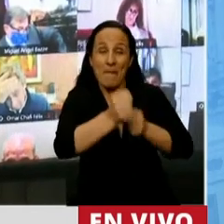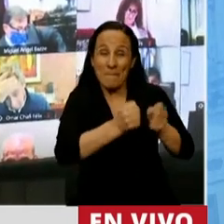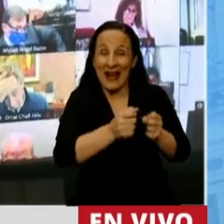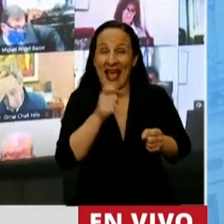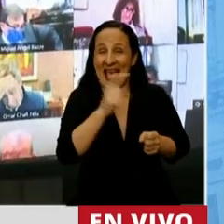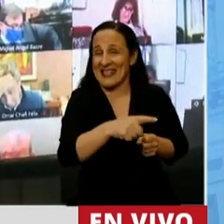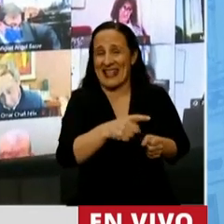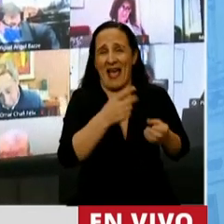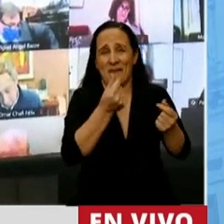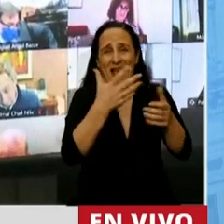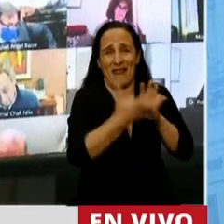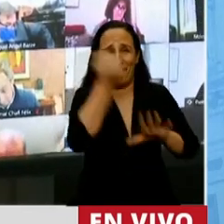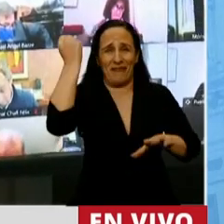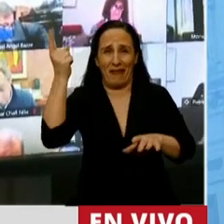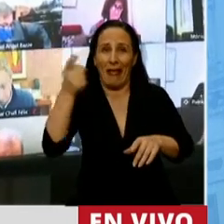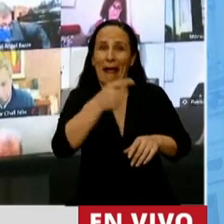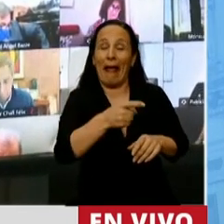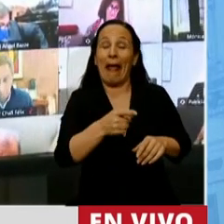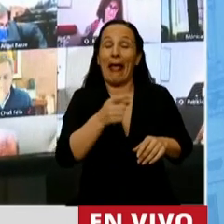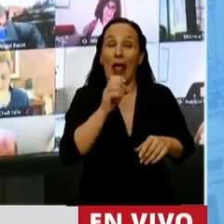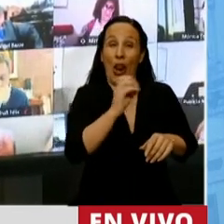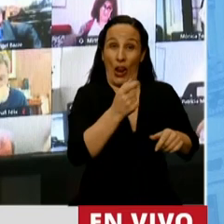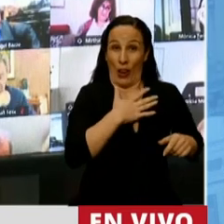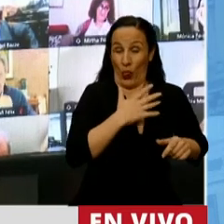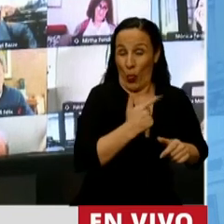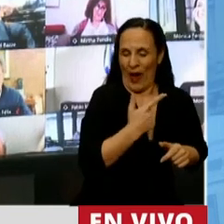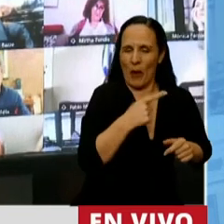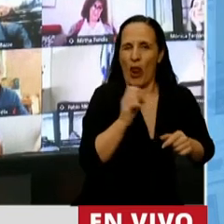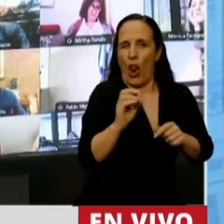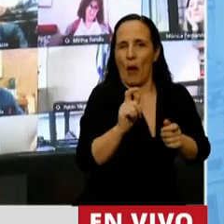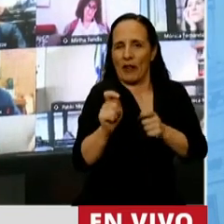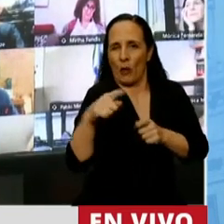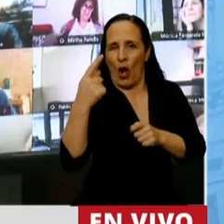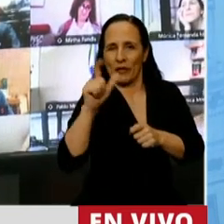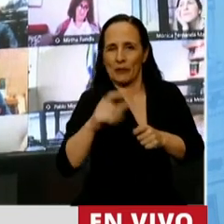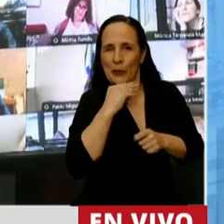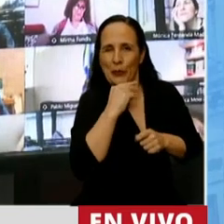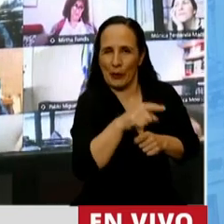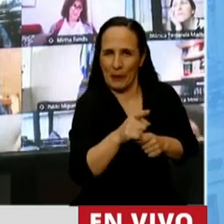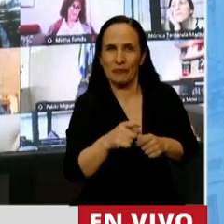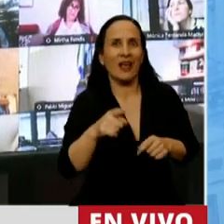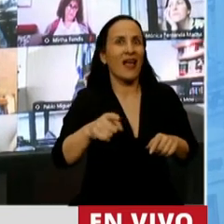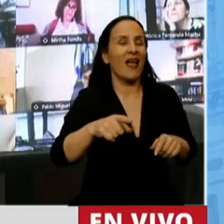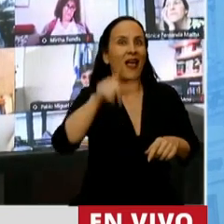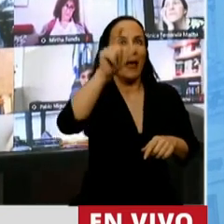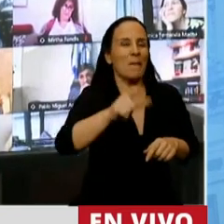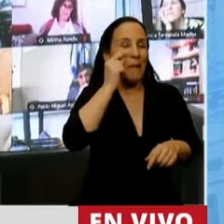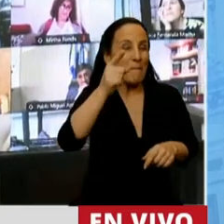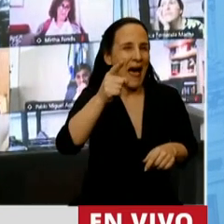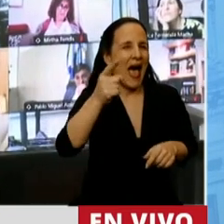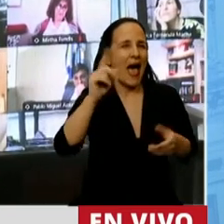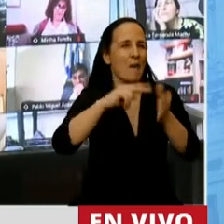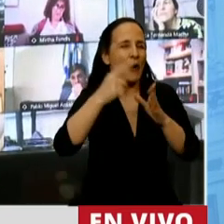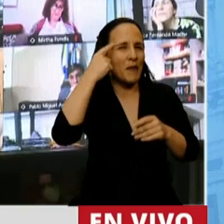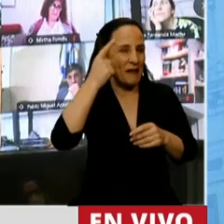que tiene testaferro por todos lados, que inventó la demencia senil del padre. Entonces yo